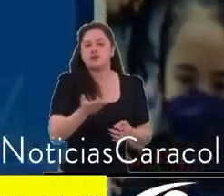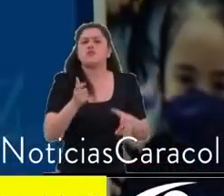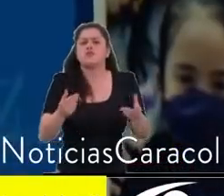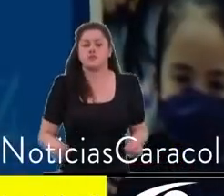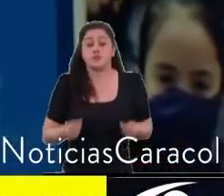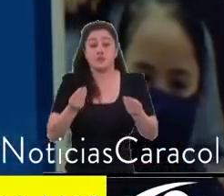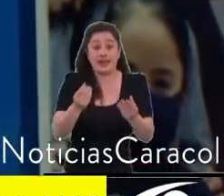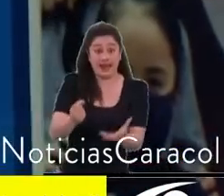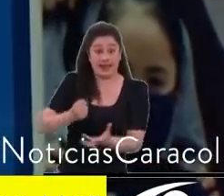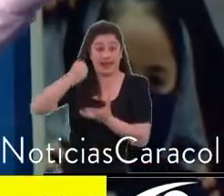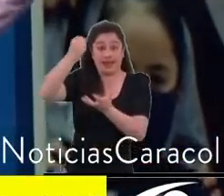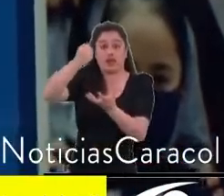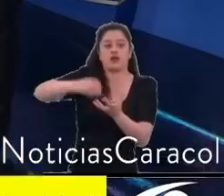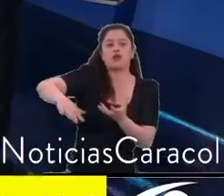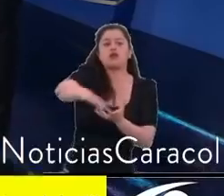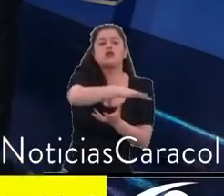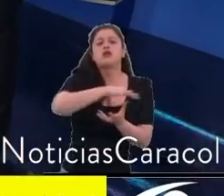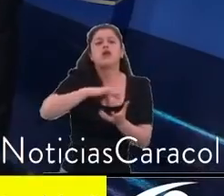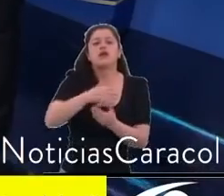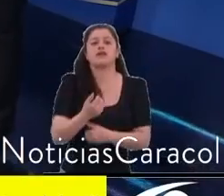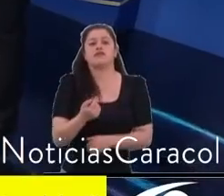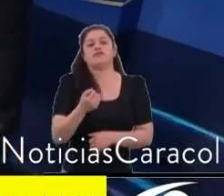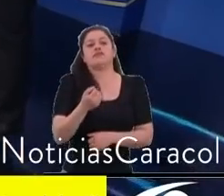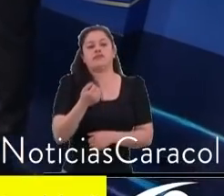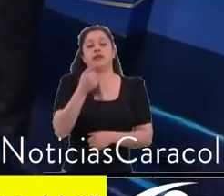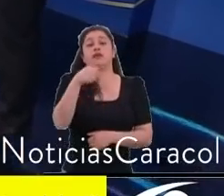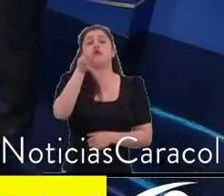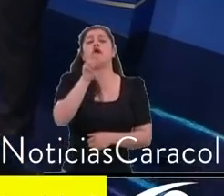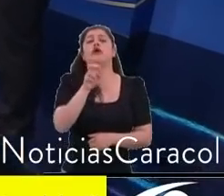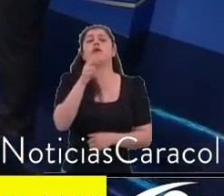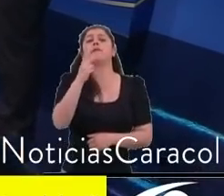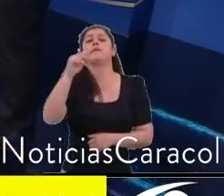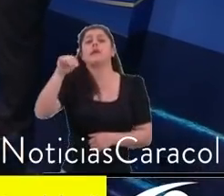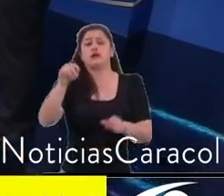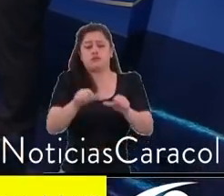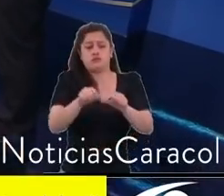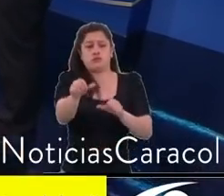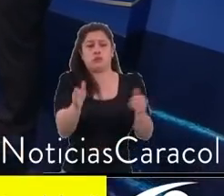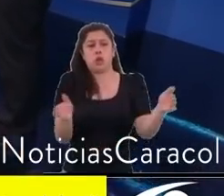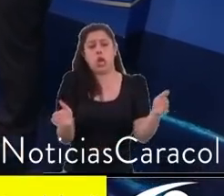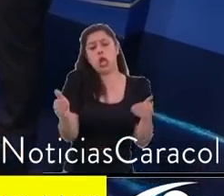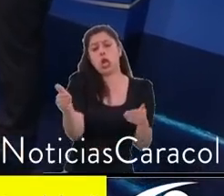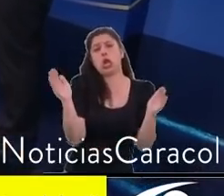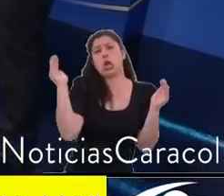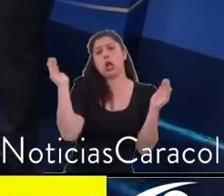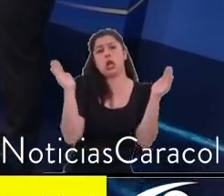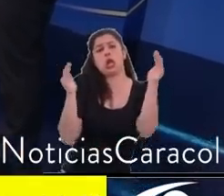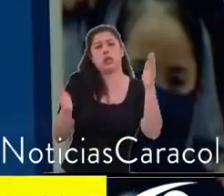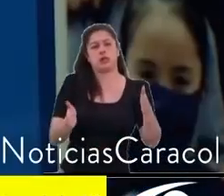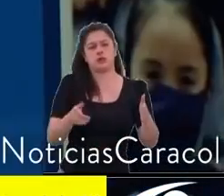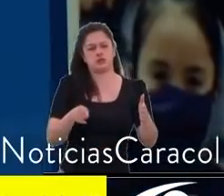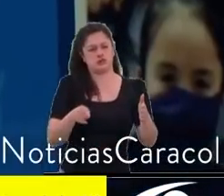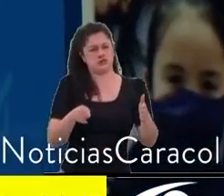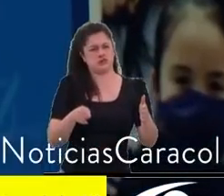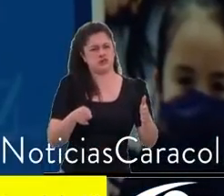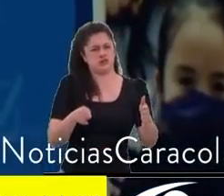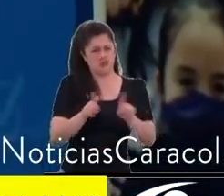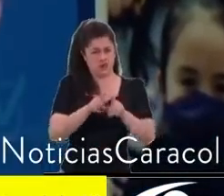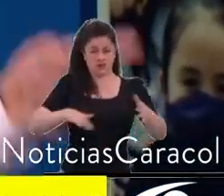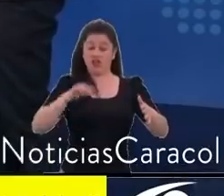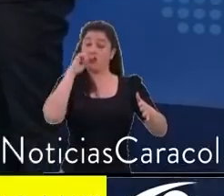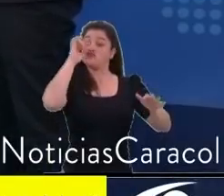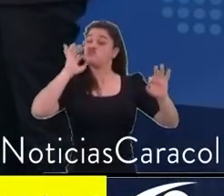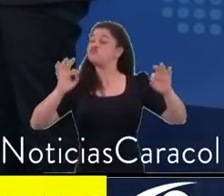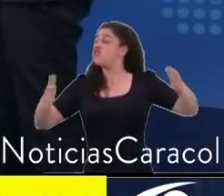cuadrados, eso raya con la corrupción, este POT prohíbe eso, dice no señor, la plata de vivienda para los pobres es para los pobres,